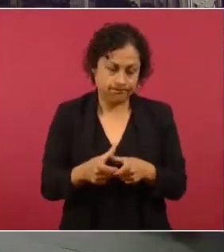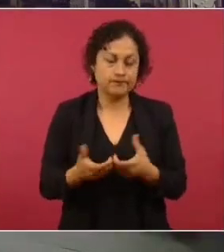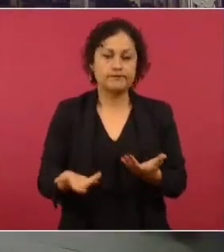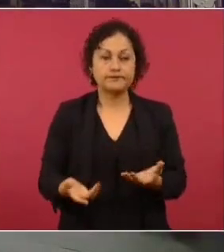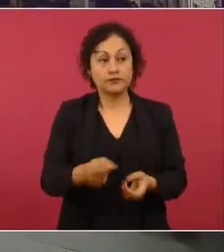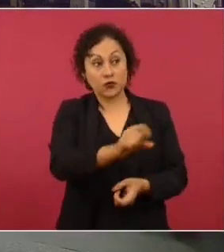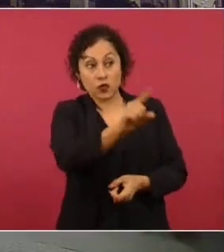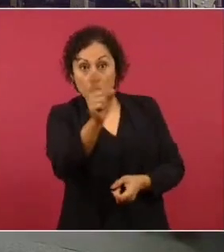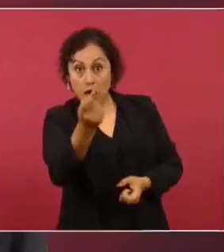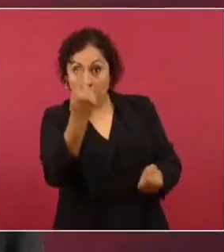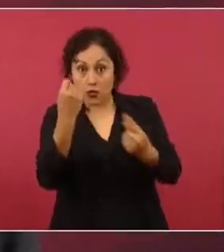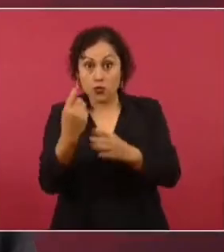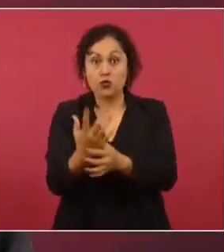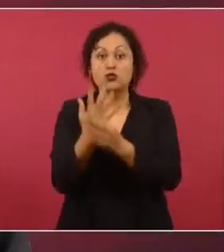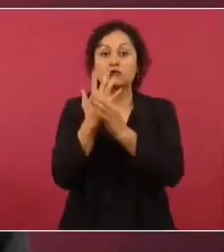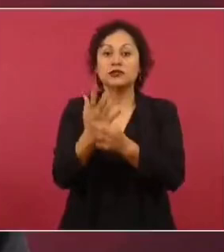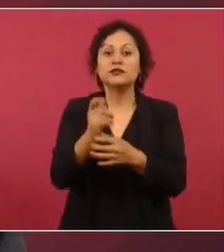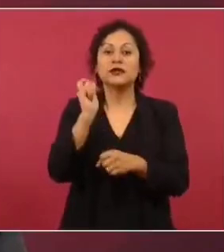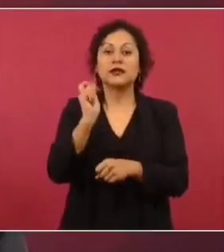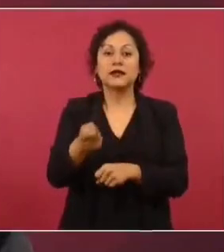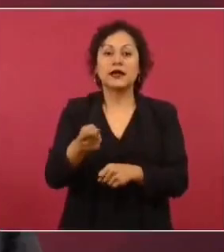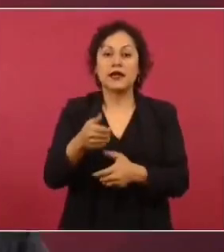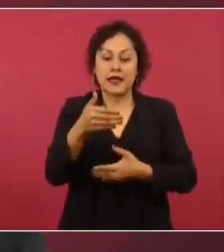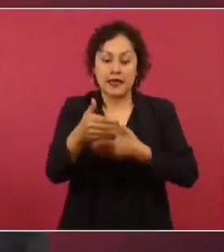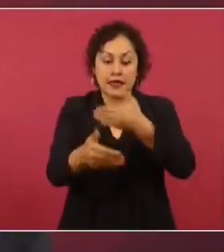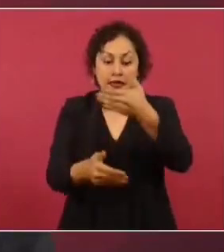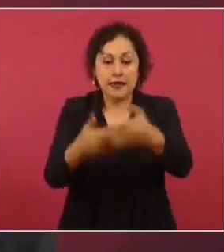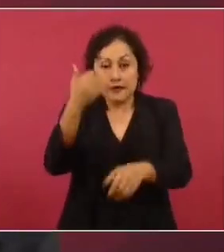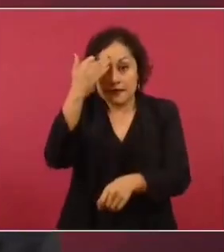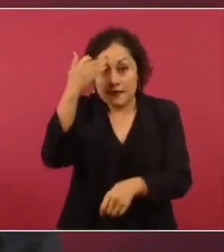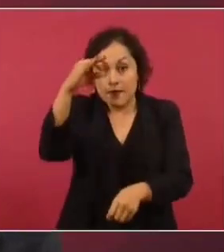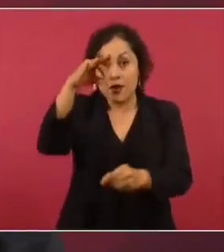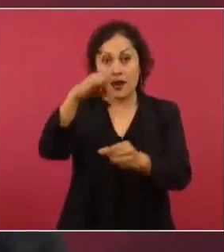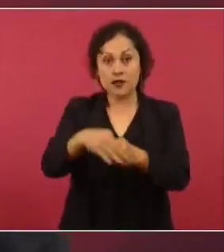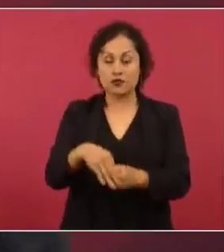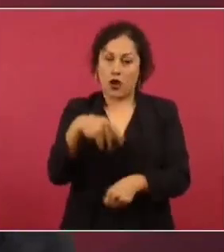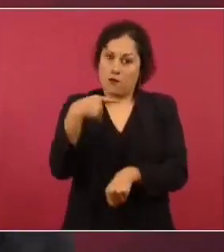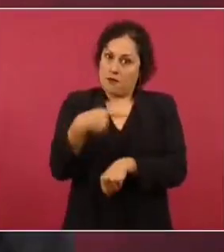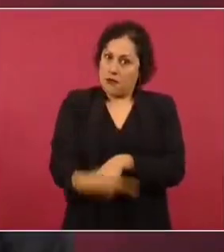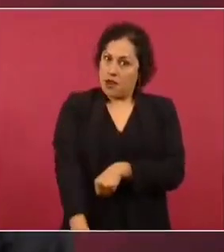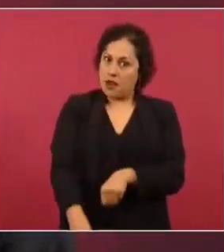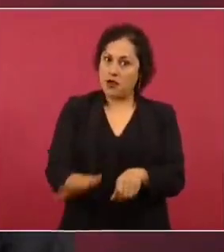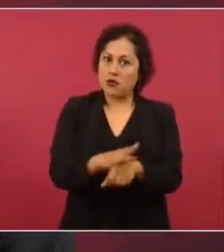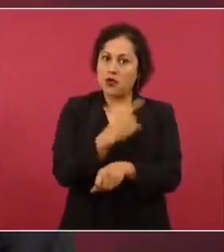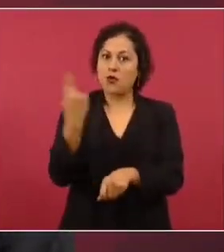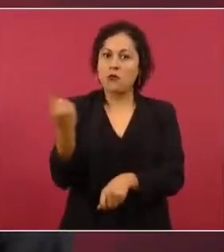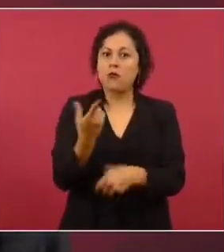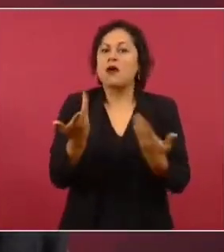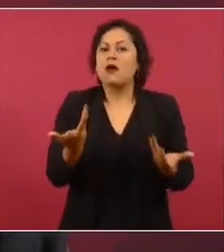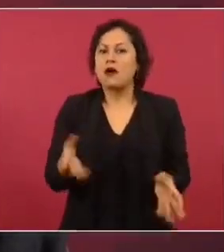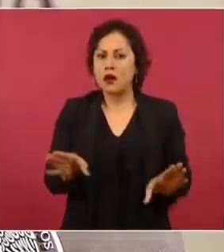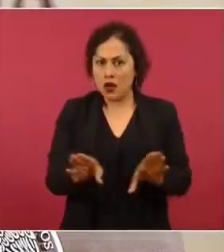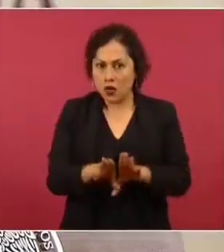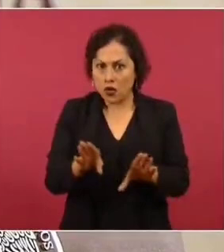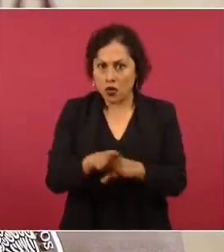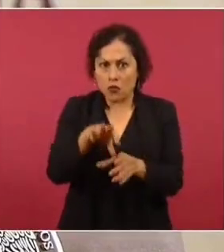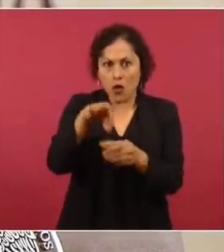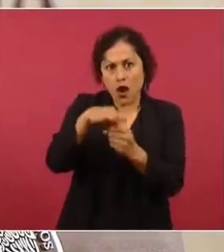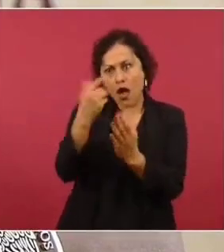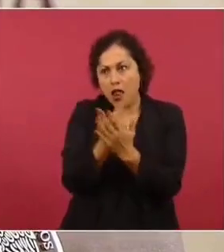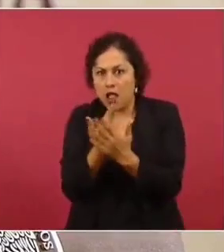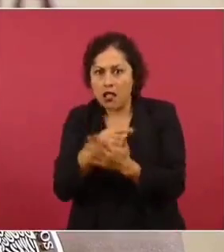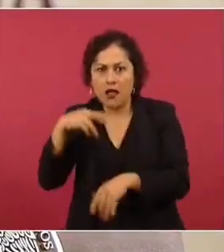pone en riesgo la jornada electoral porque no hay la certeza de cómo se van a realizar los conteos rápidos